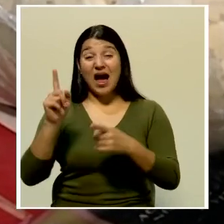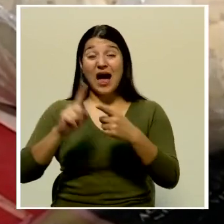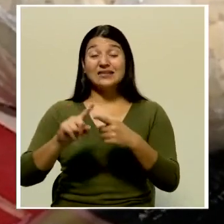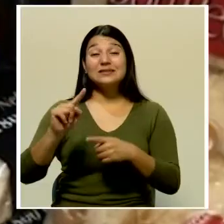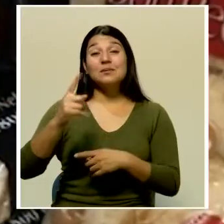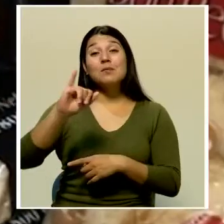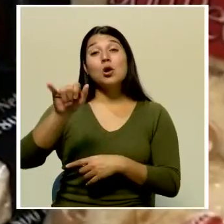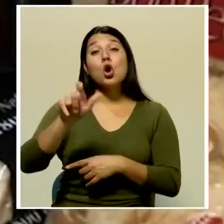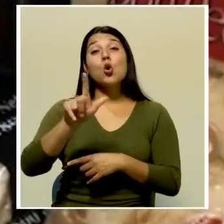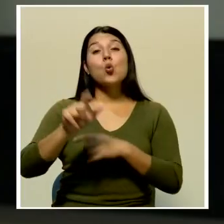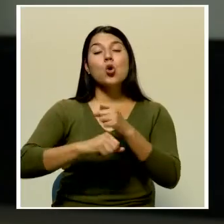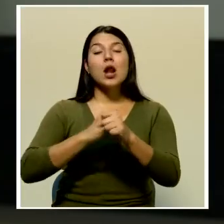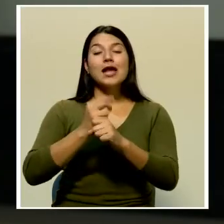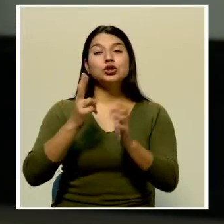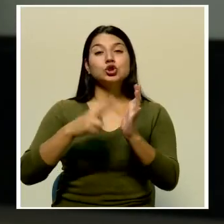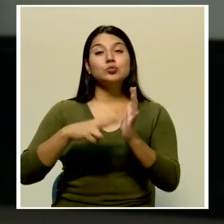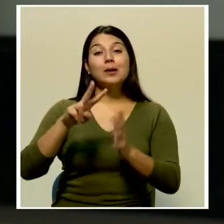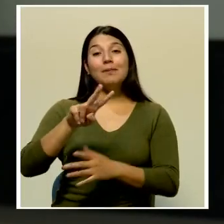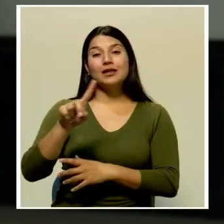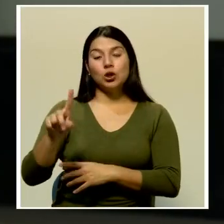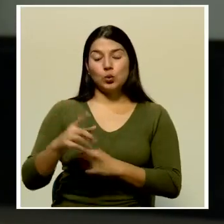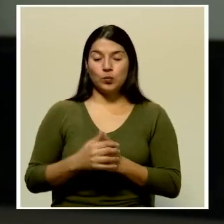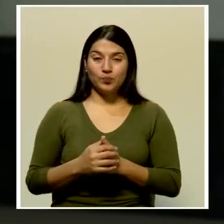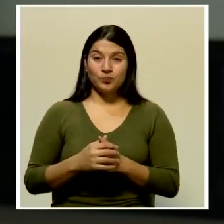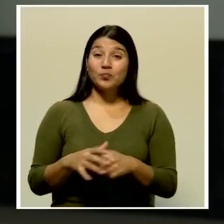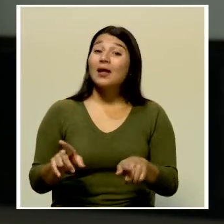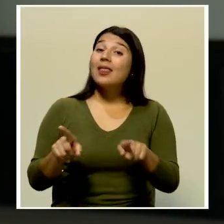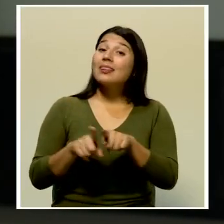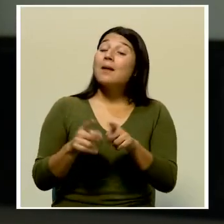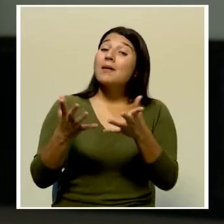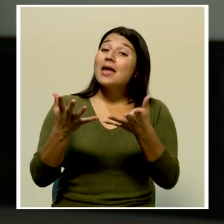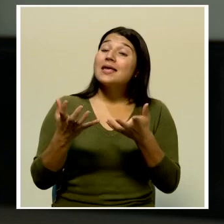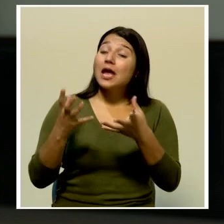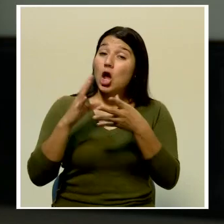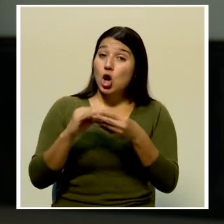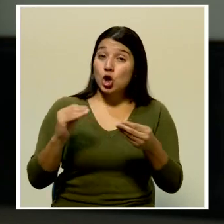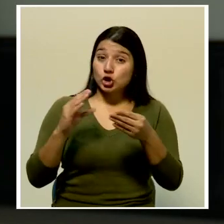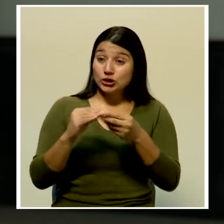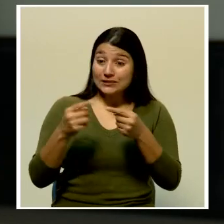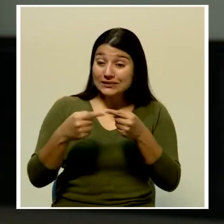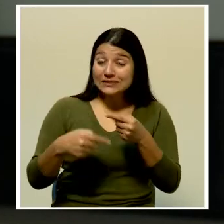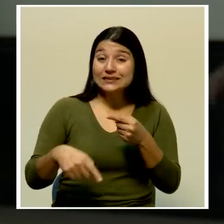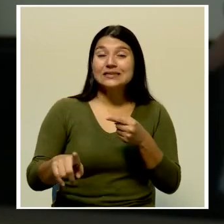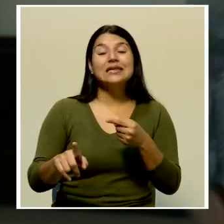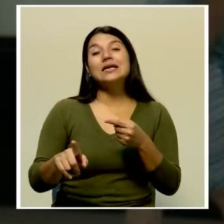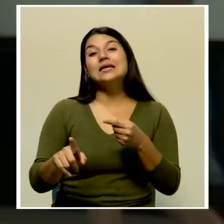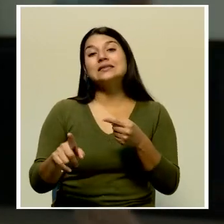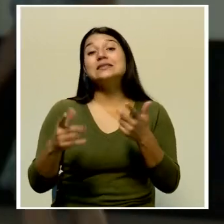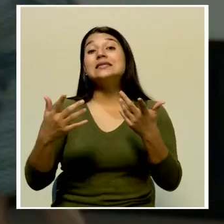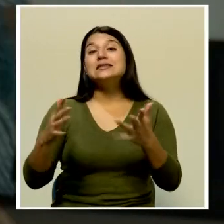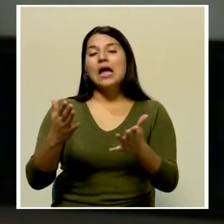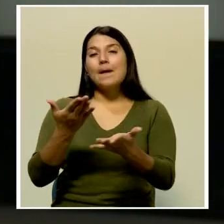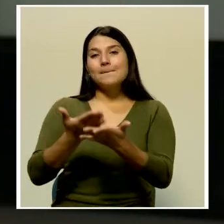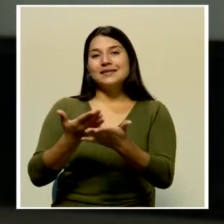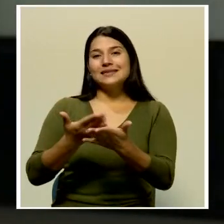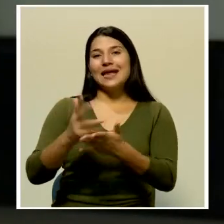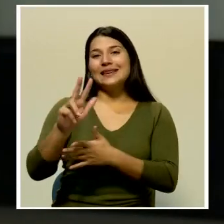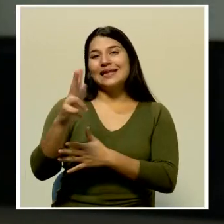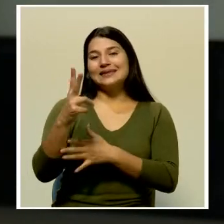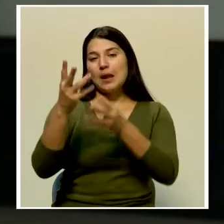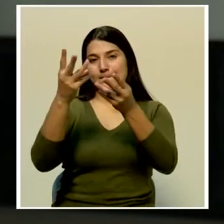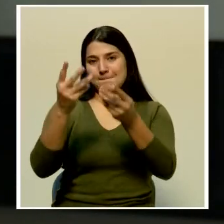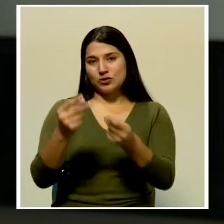de julio del 2021. Por otro lado, comentarles que en los próximos días se estaría presentando el tercer presupuesto